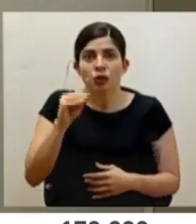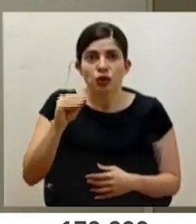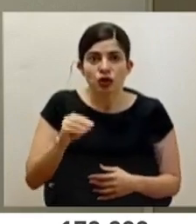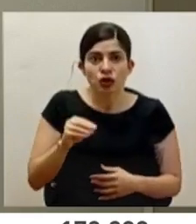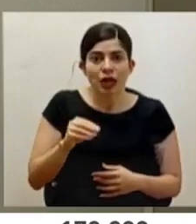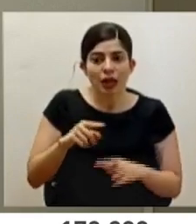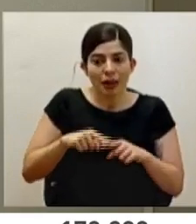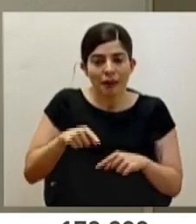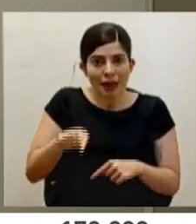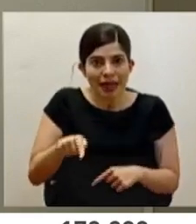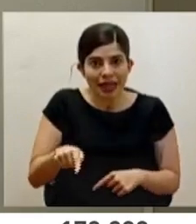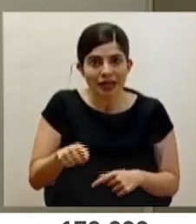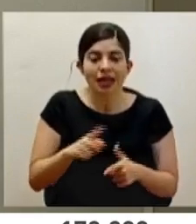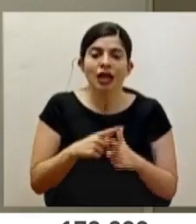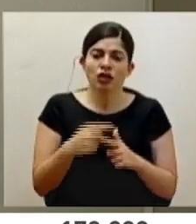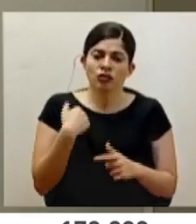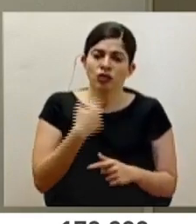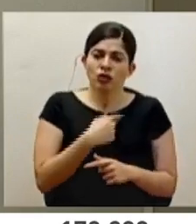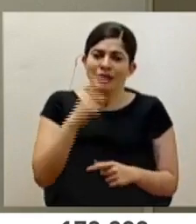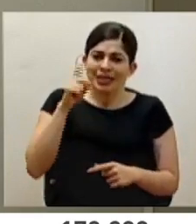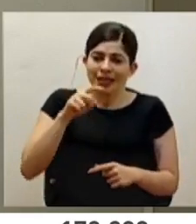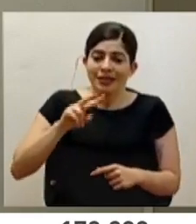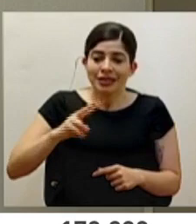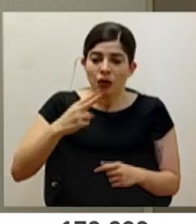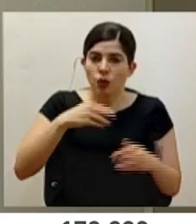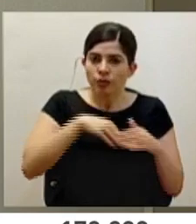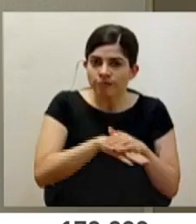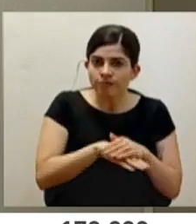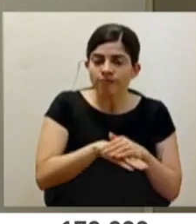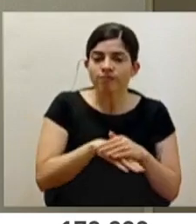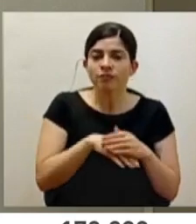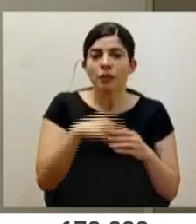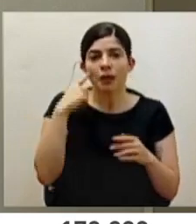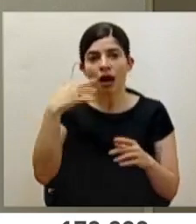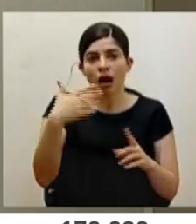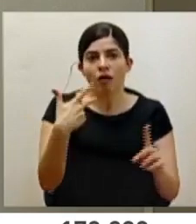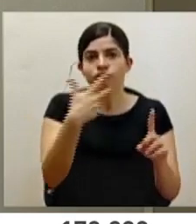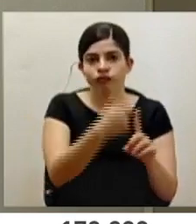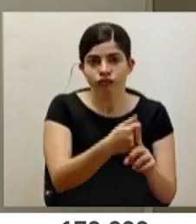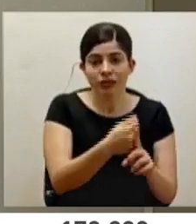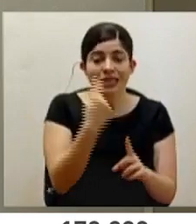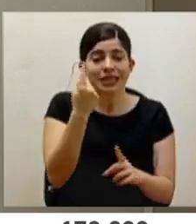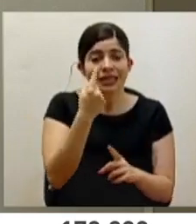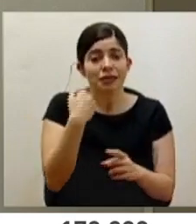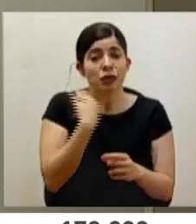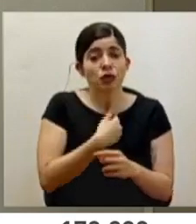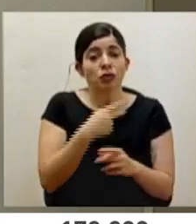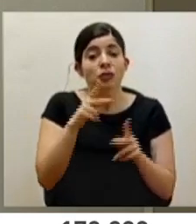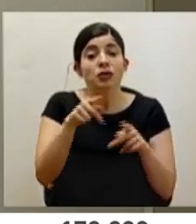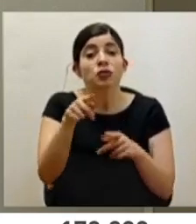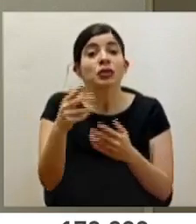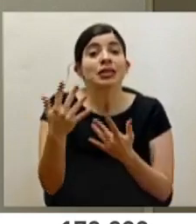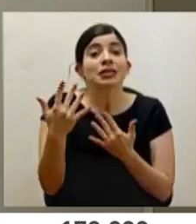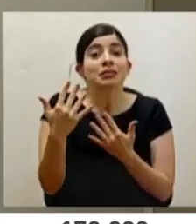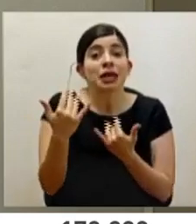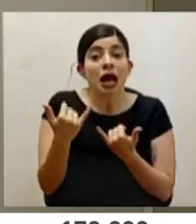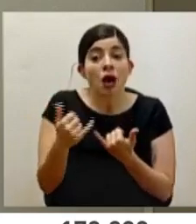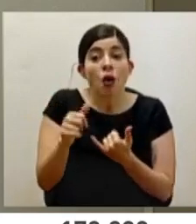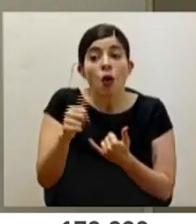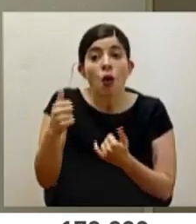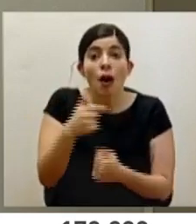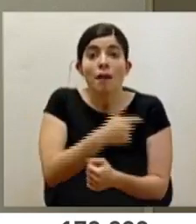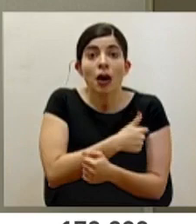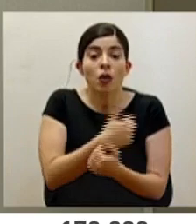Entonces, en eso tenemos que garantizar esa segunda dosis. Siempre referimos a las expectativas de que ya empiecen a sumarse otras